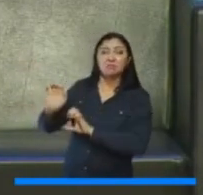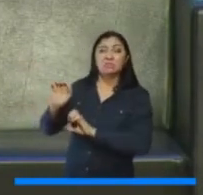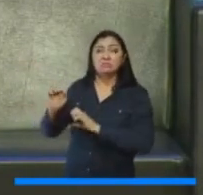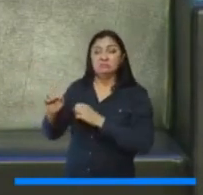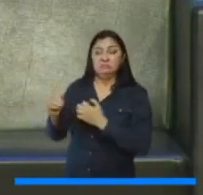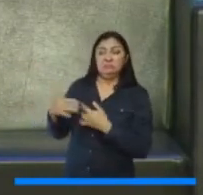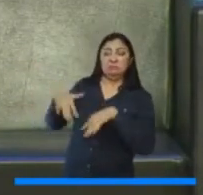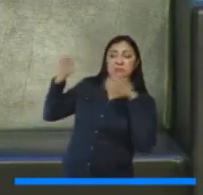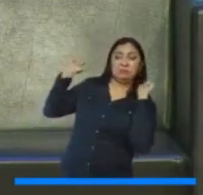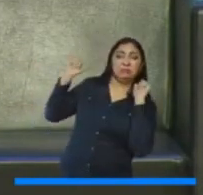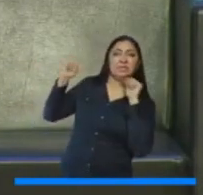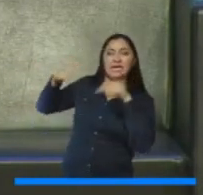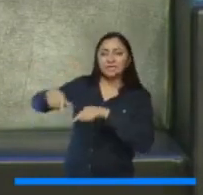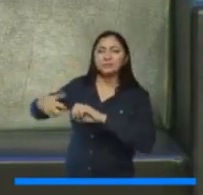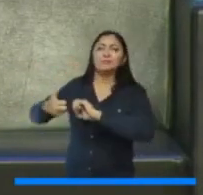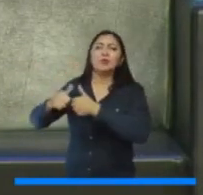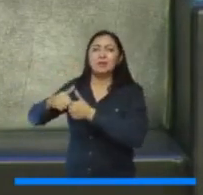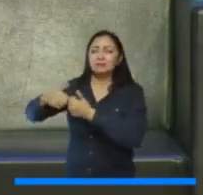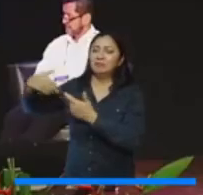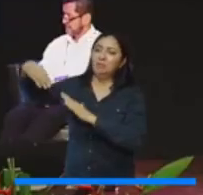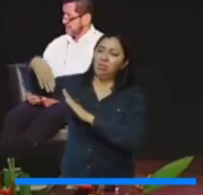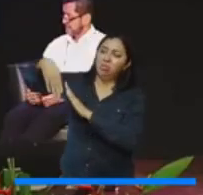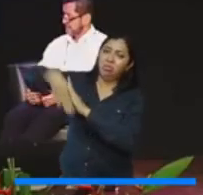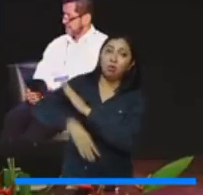una institución de educación superior